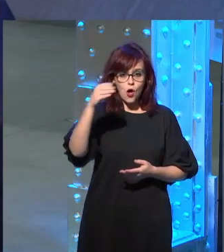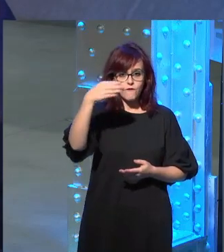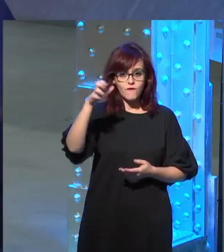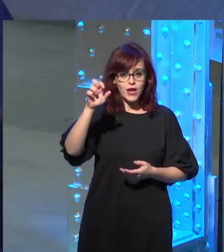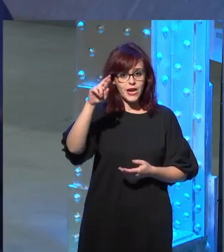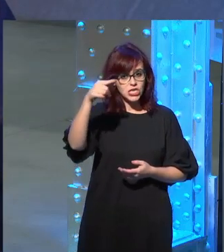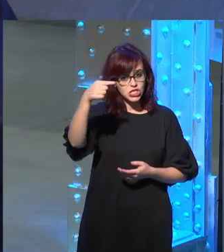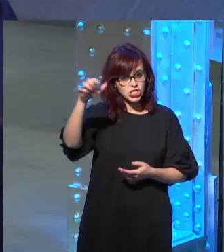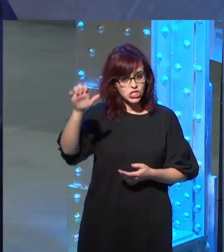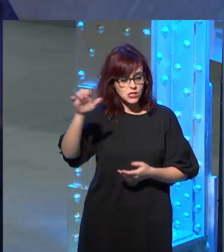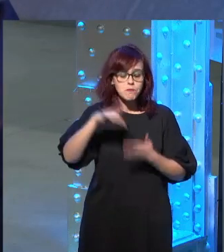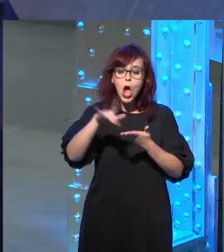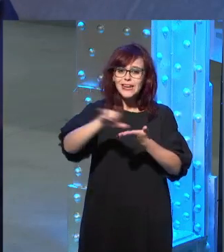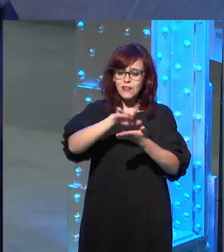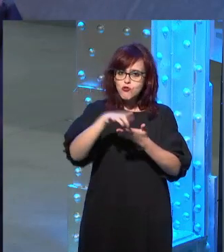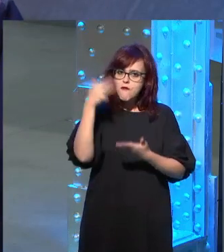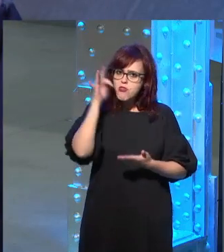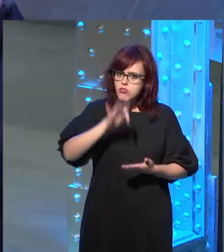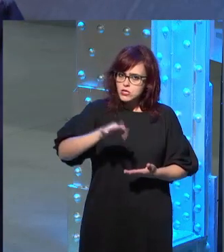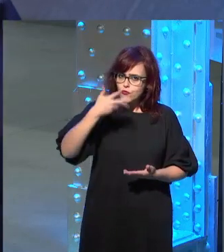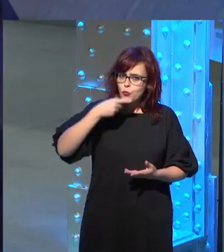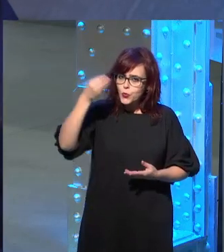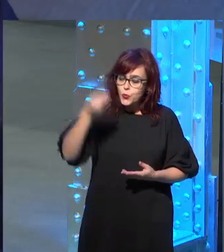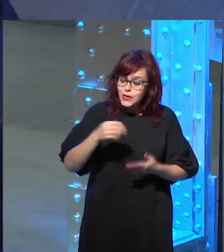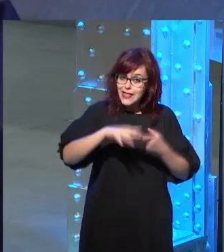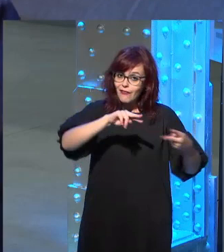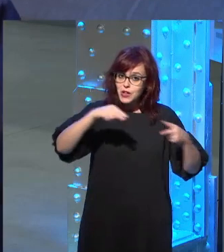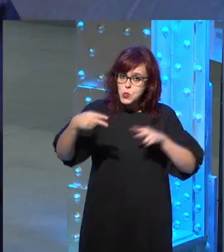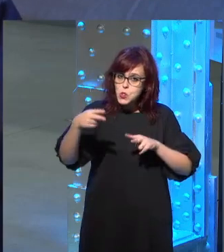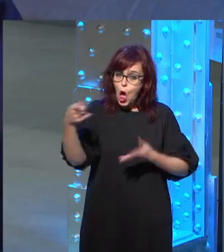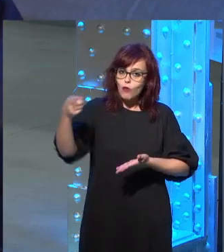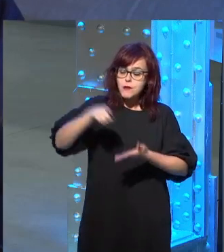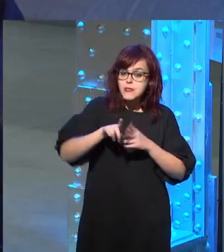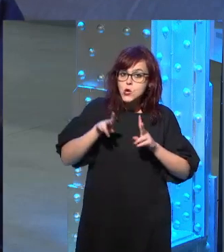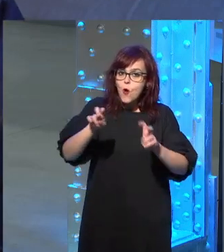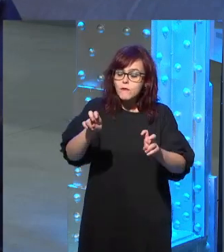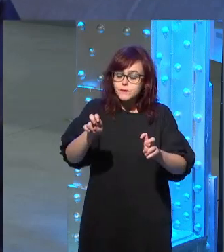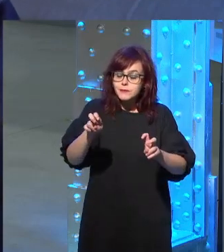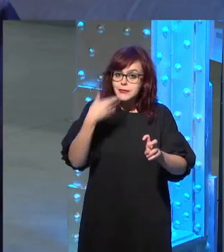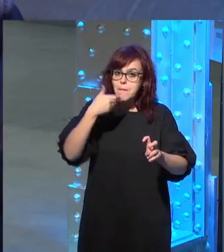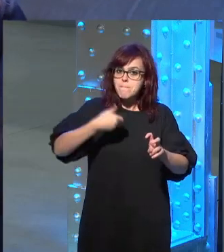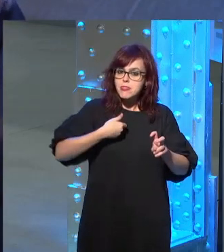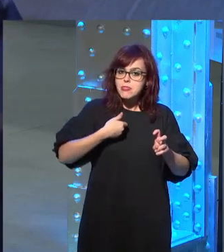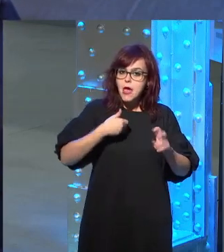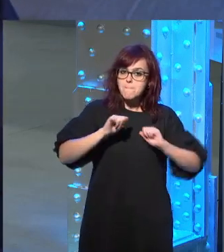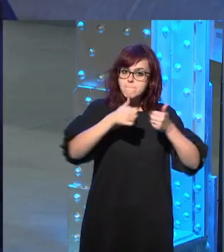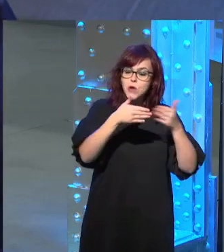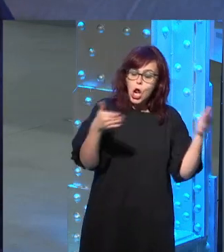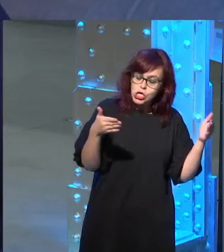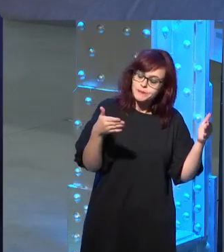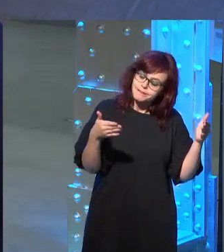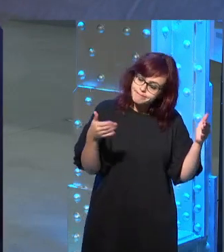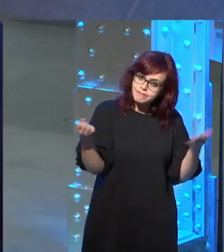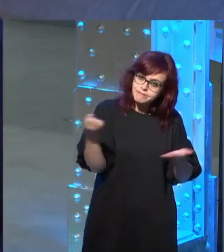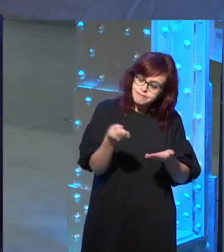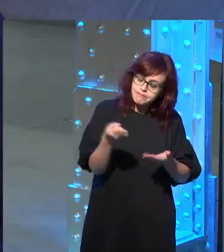especialista en literatura francesa que había hecho una nueva traducción de Los Miserables y me pidió un prólogo decidí releerla y fue una